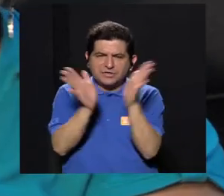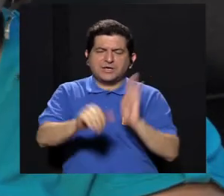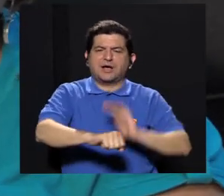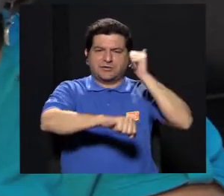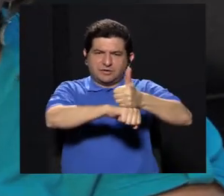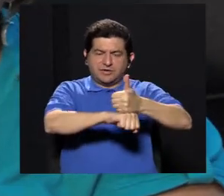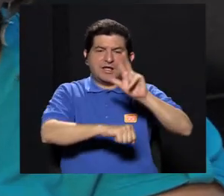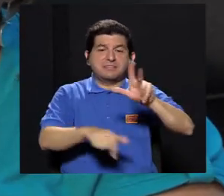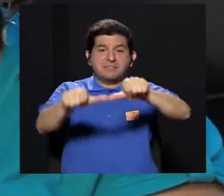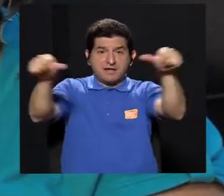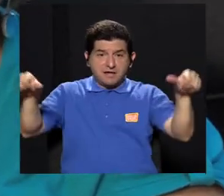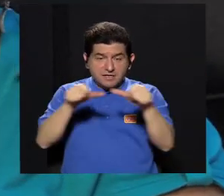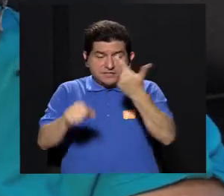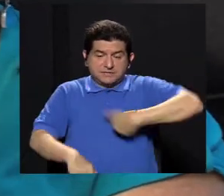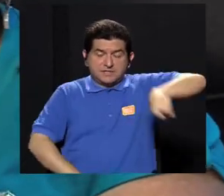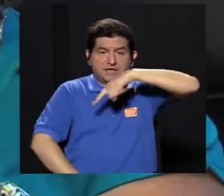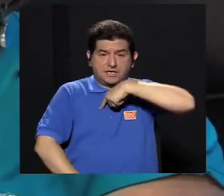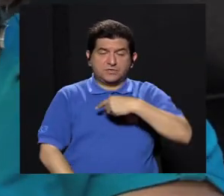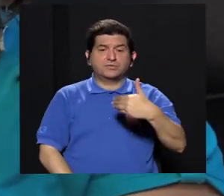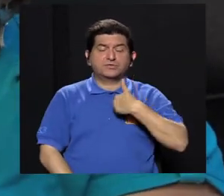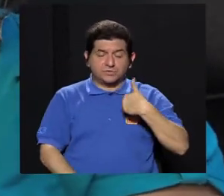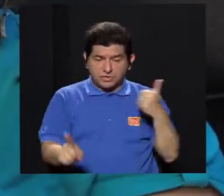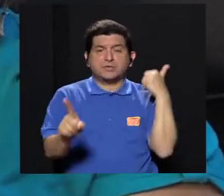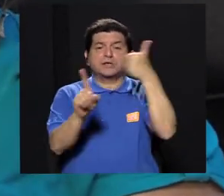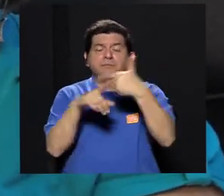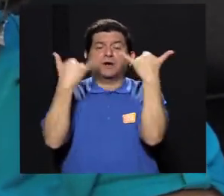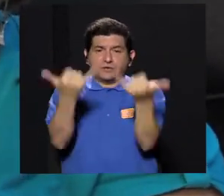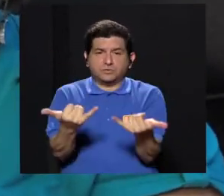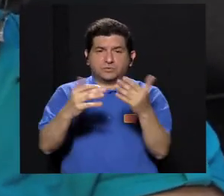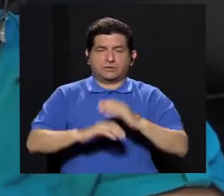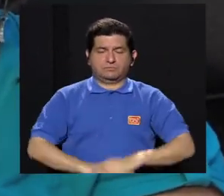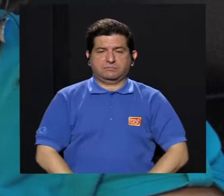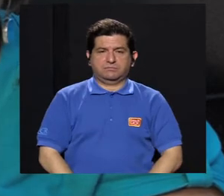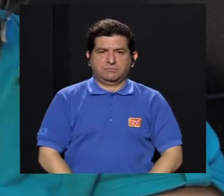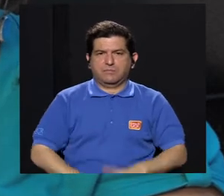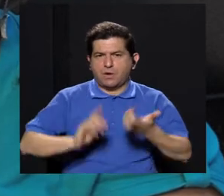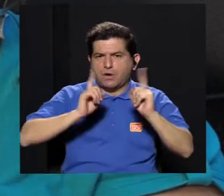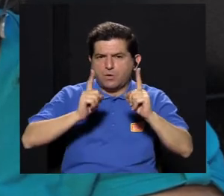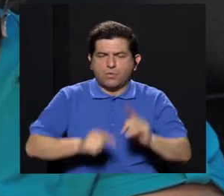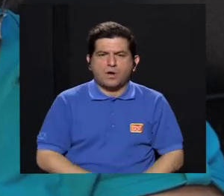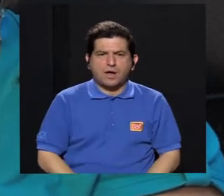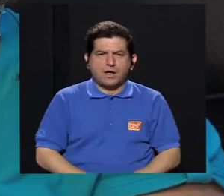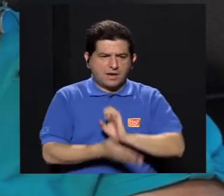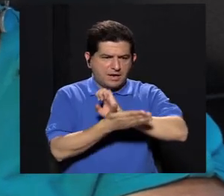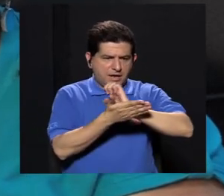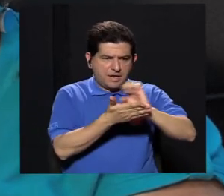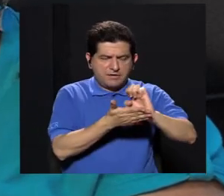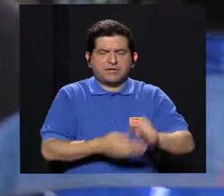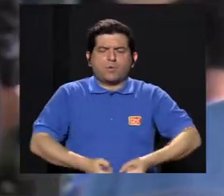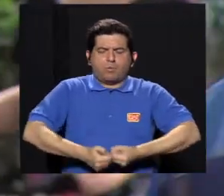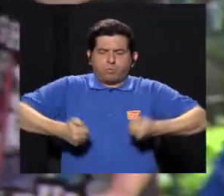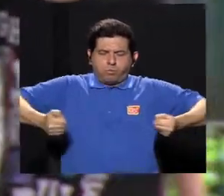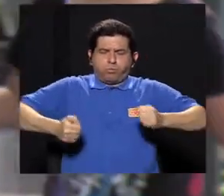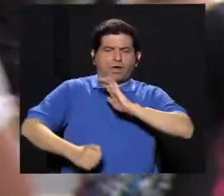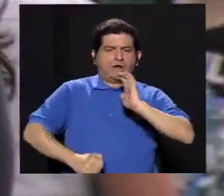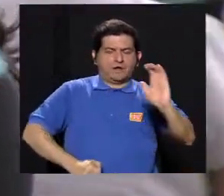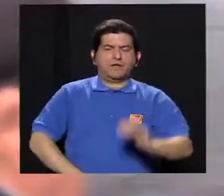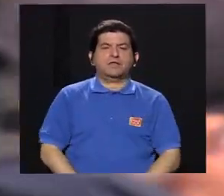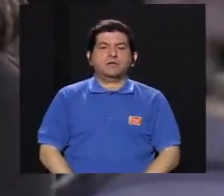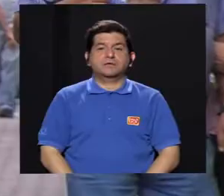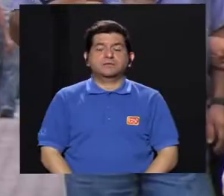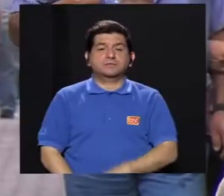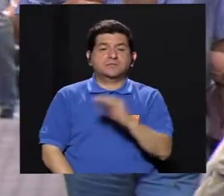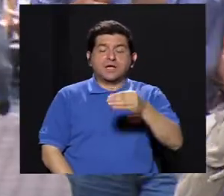formulación de políticas públicas. Hay tres áreas en las que nosotros estamos teniendo impacto en estos momentos, que es prevención de la obesidad